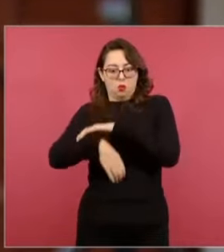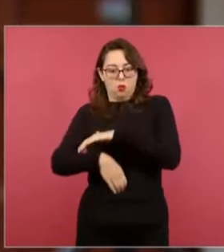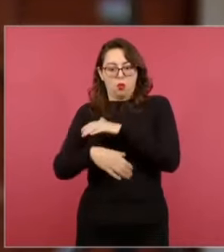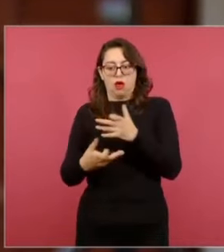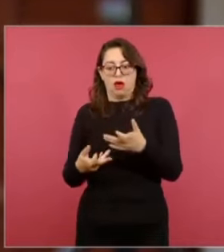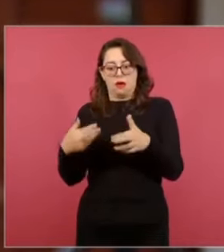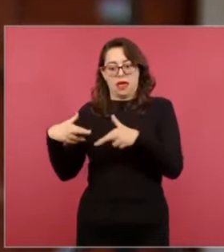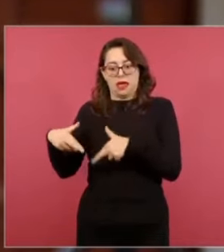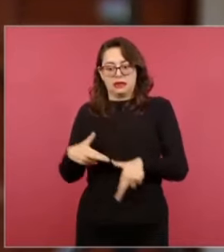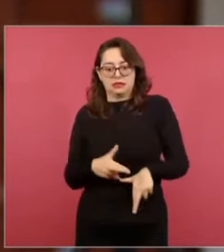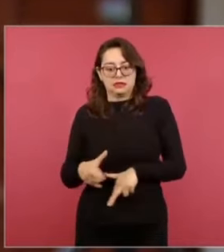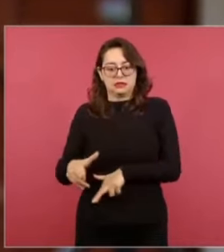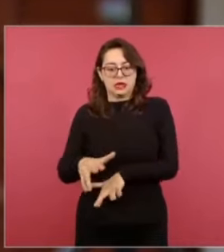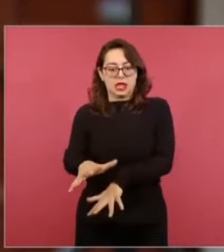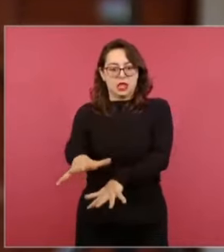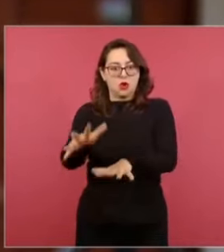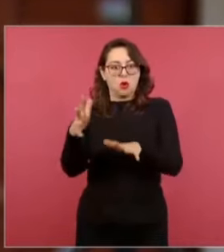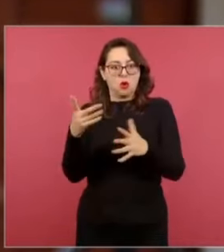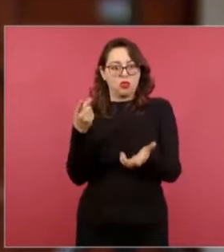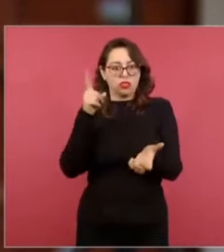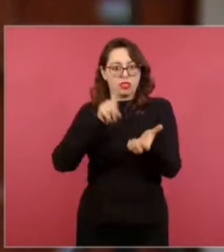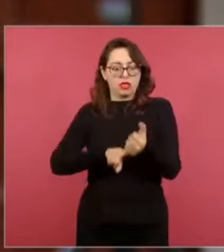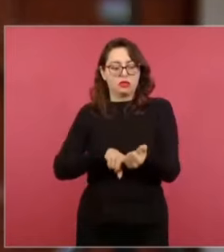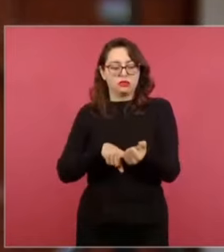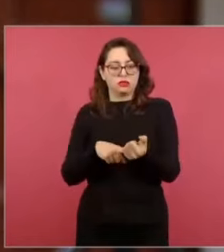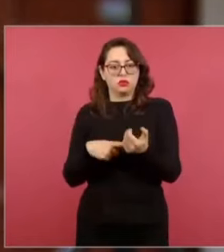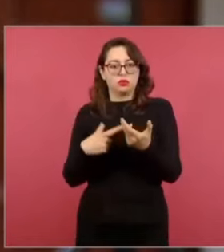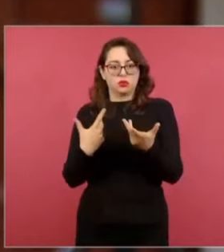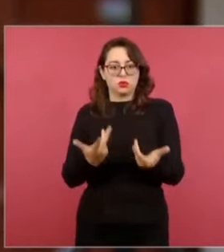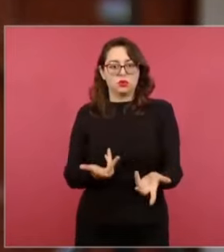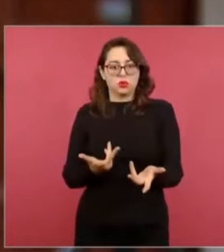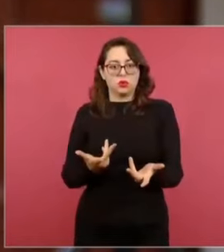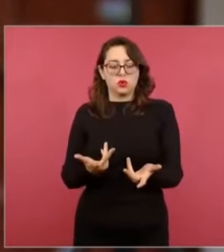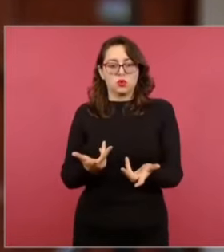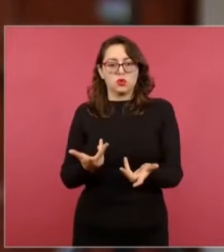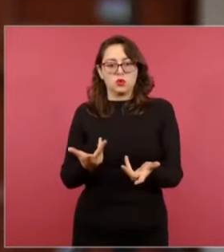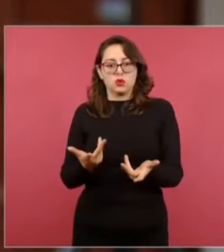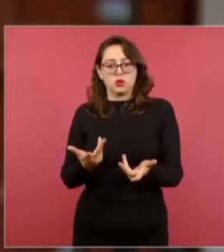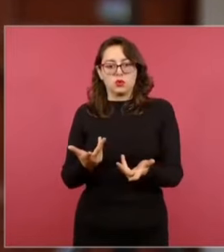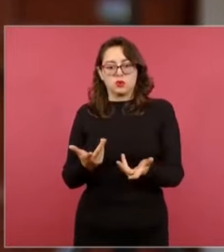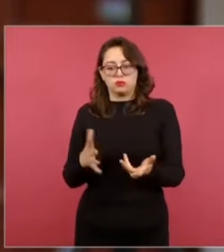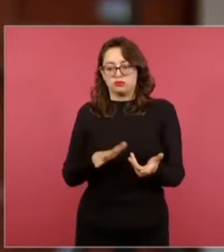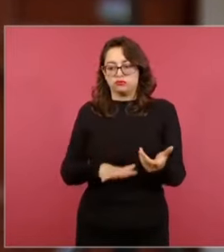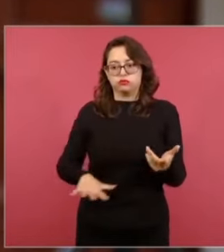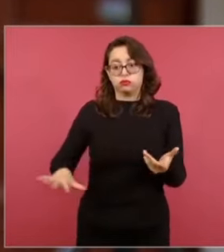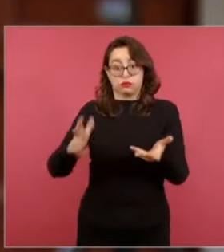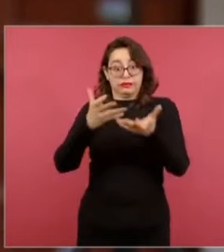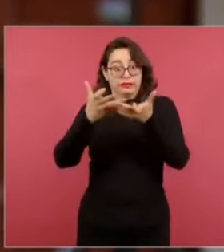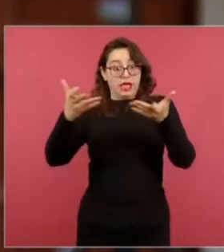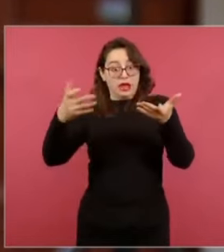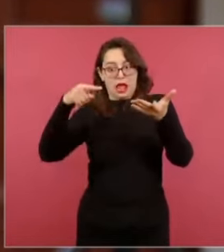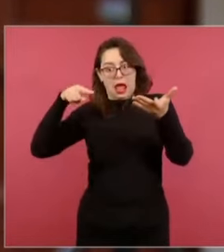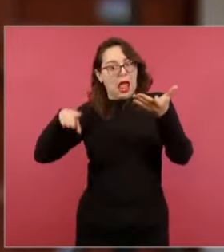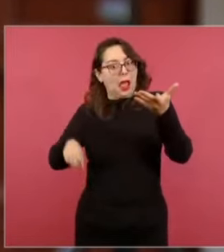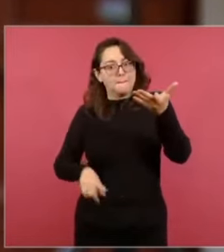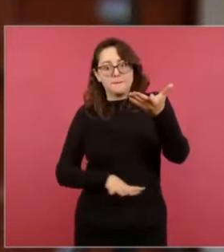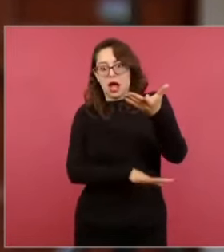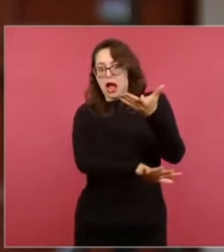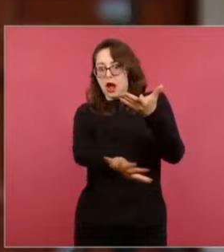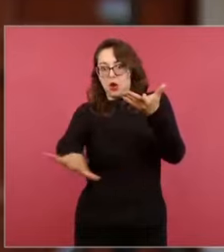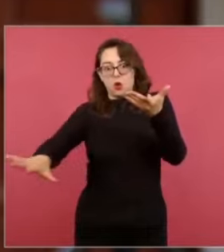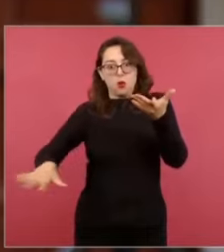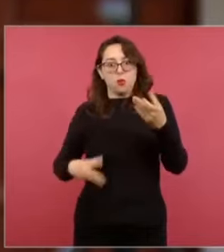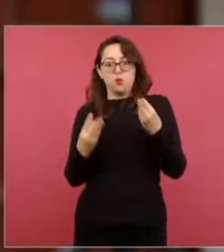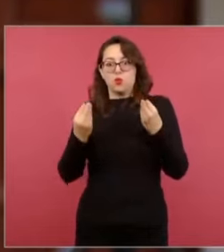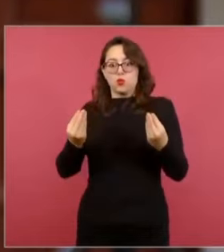todo un tema que se llama el gran acuífero maya, la garra de jaguar, son ríos subterráneos.